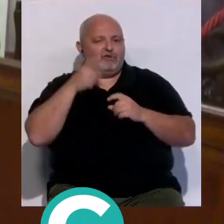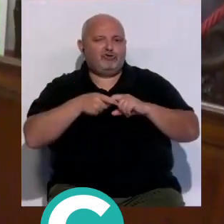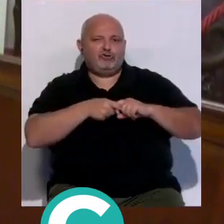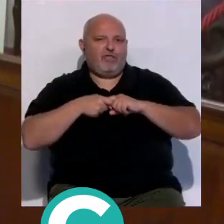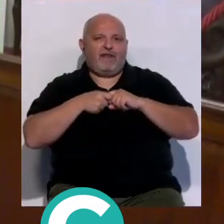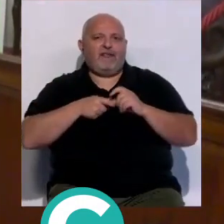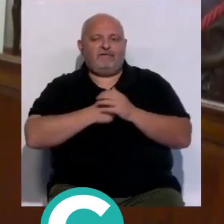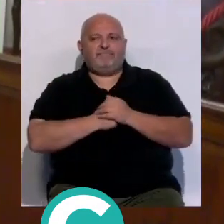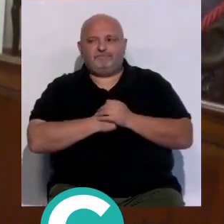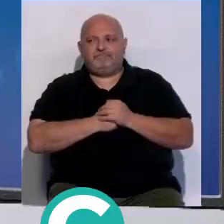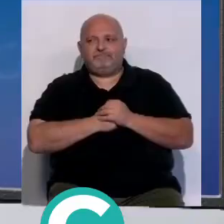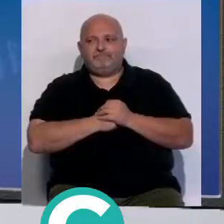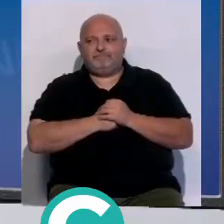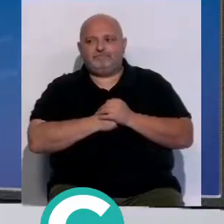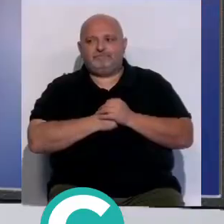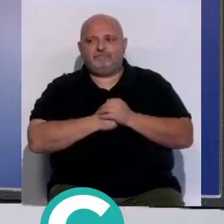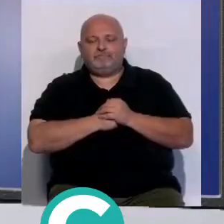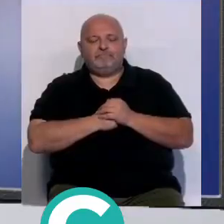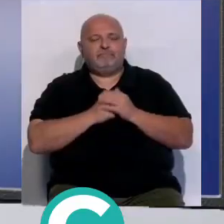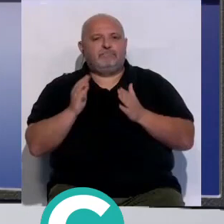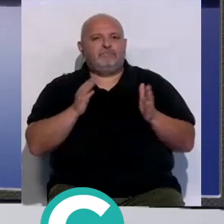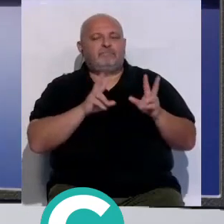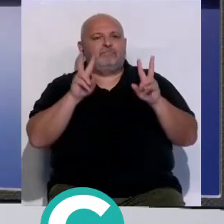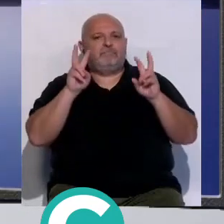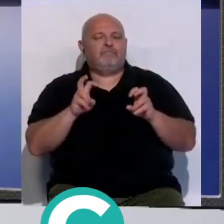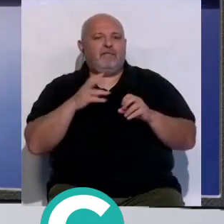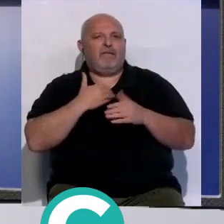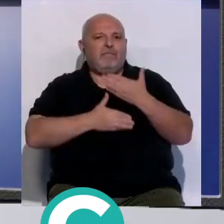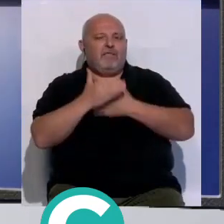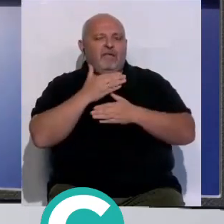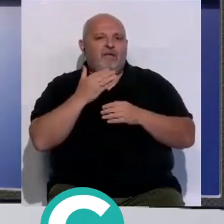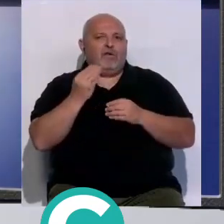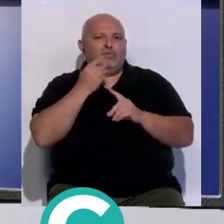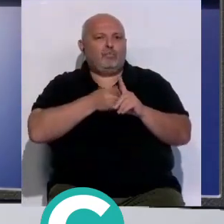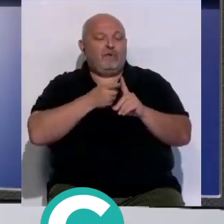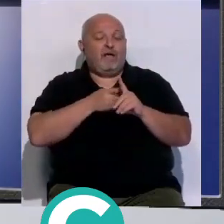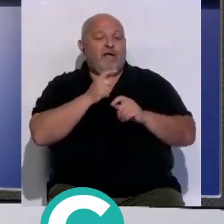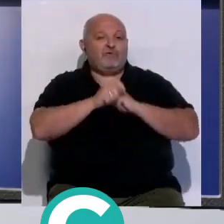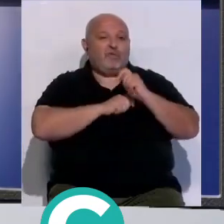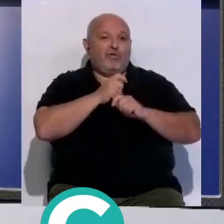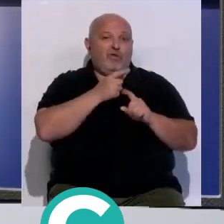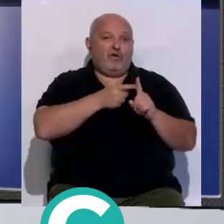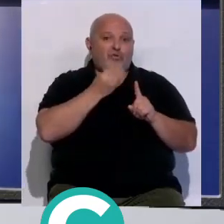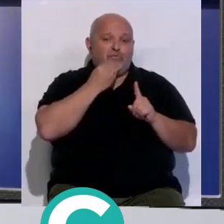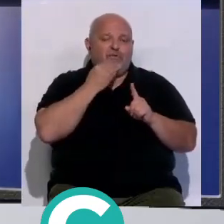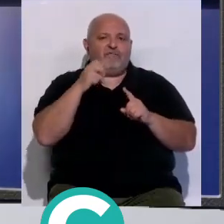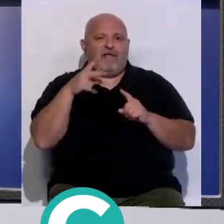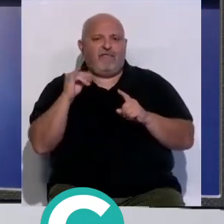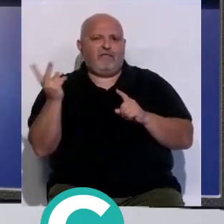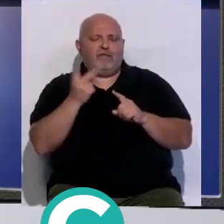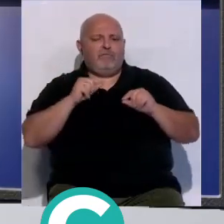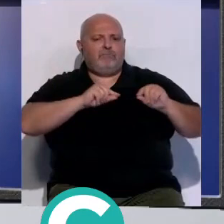solidaria y les hablamos ahora de discapacidad y consumo la asociación de consumidores y Fegadi